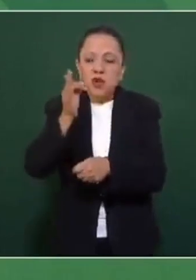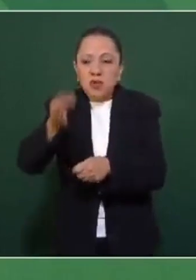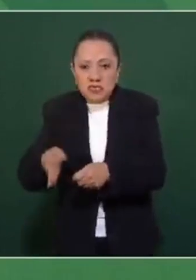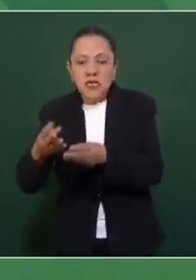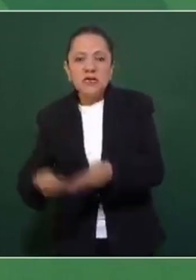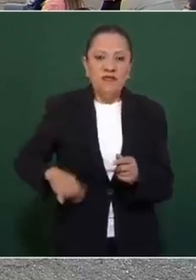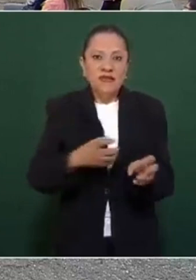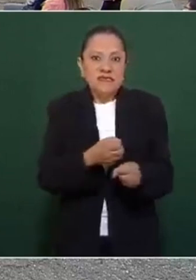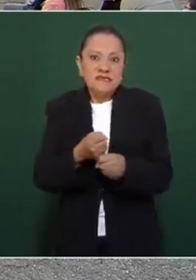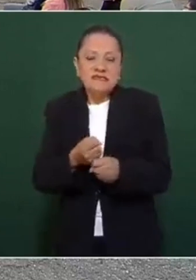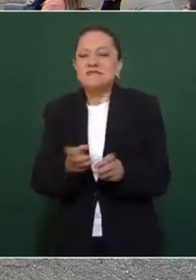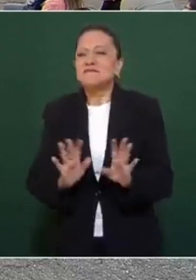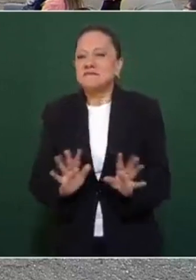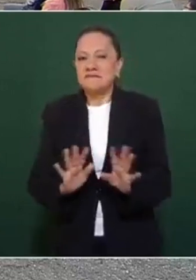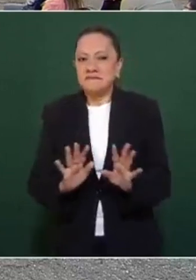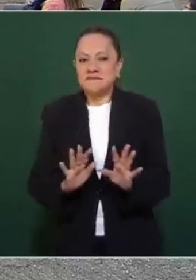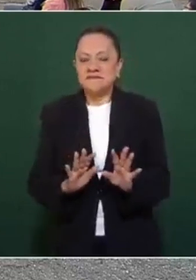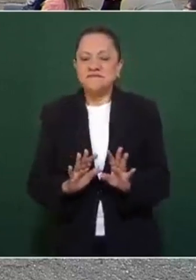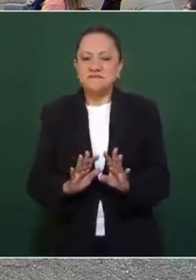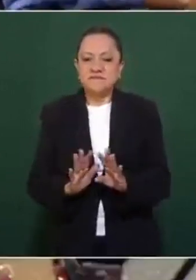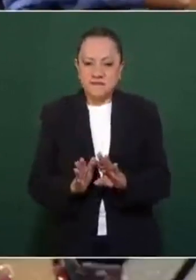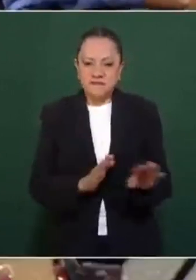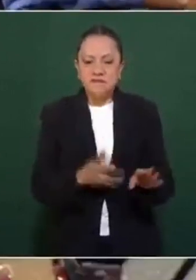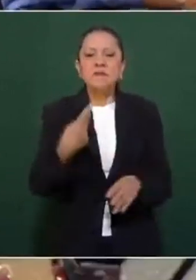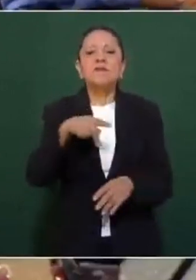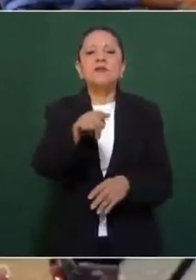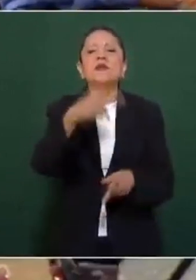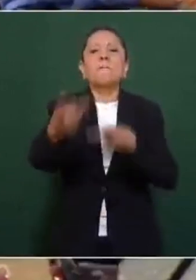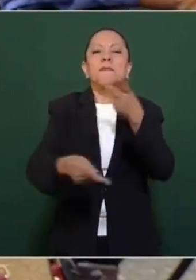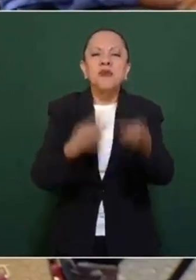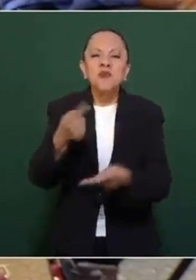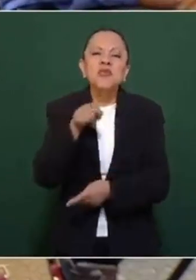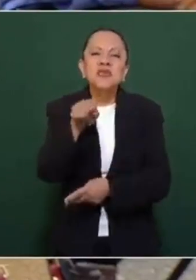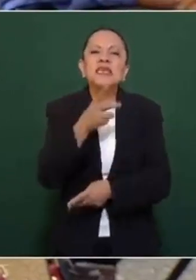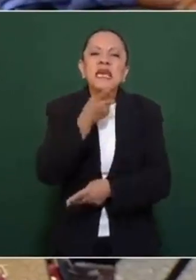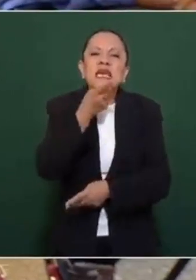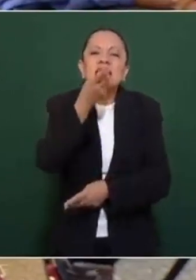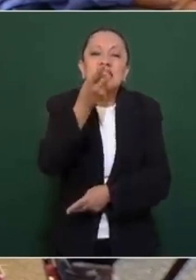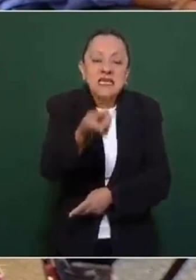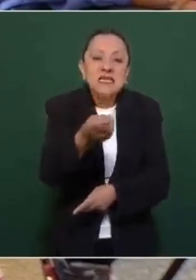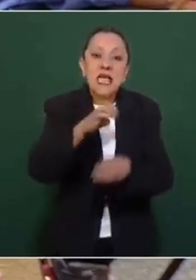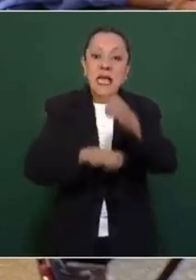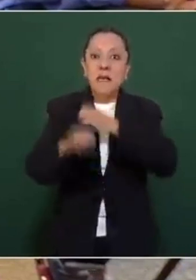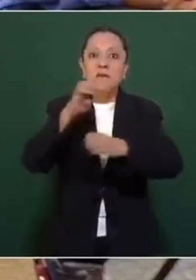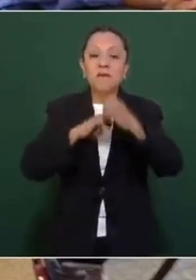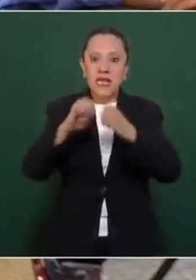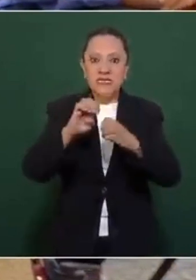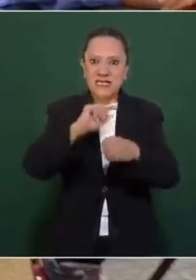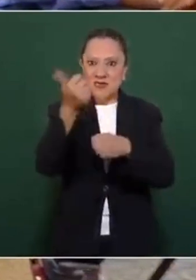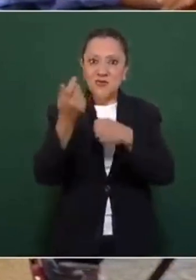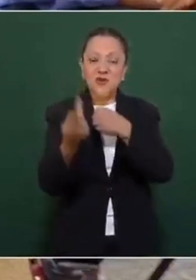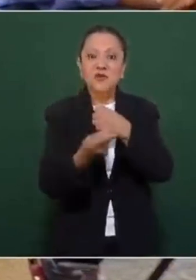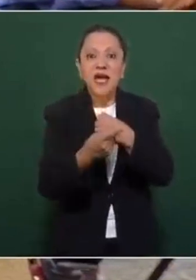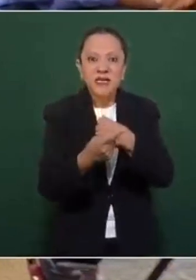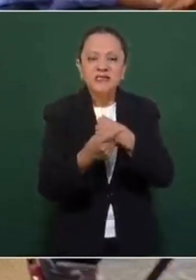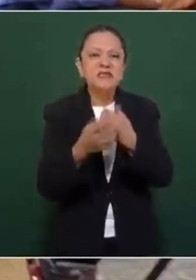en la Cámara de Diputados. ¿Y qué le diría a estas empresas extranjeras que pues quieren saber si se van a mantener estos